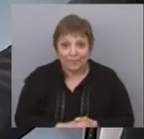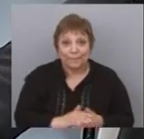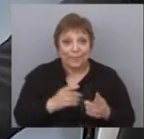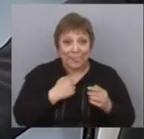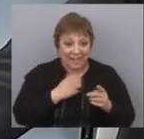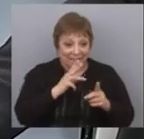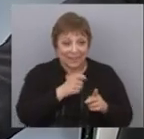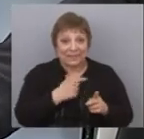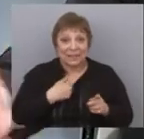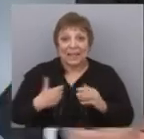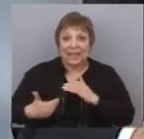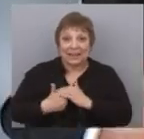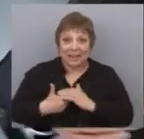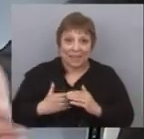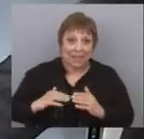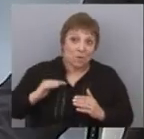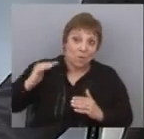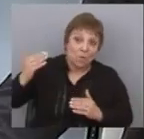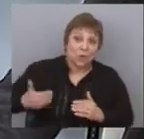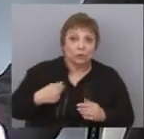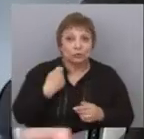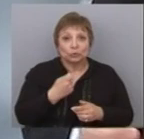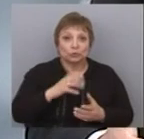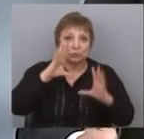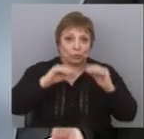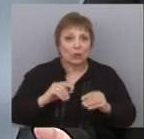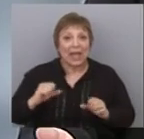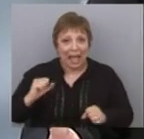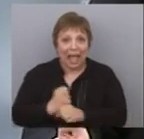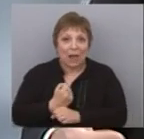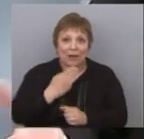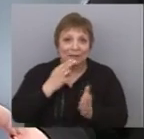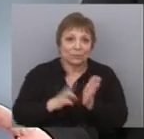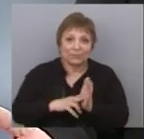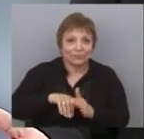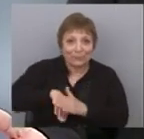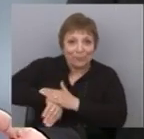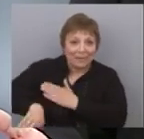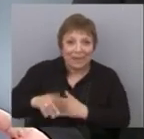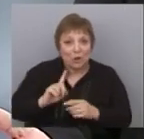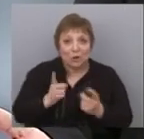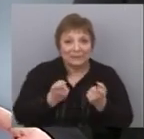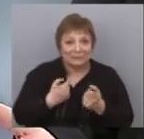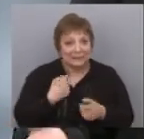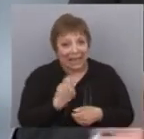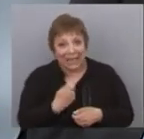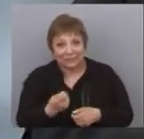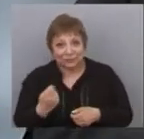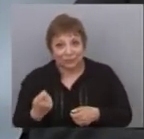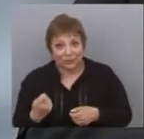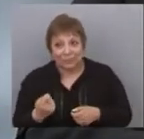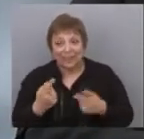que tienen ingresos mayores, que no gastan todo su sueldo, se ahorran parte de esos impuestos indirectos porque no precisan gastar. Entonces,